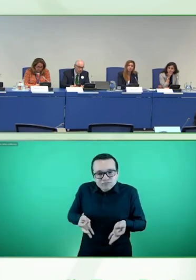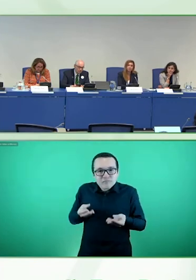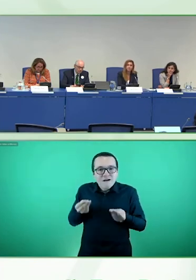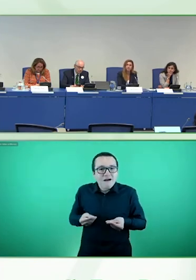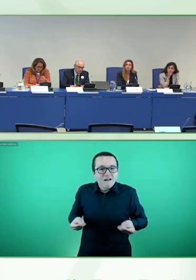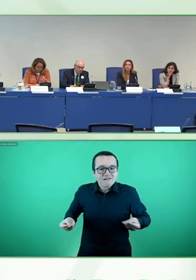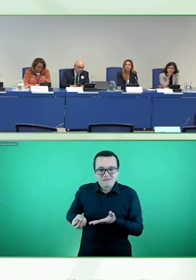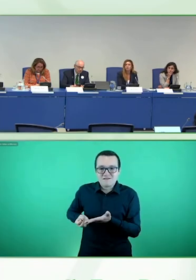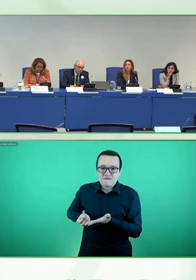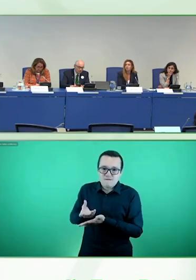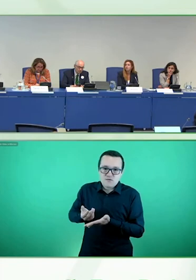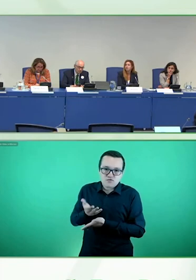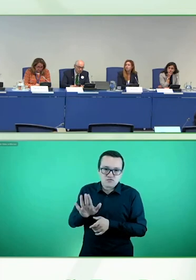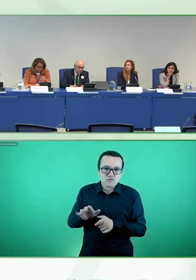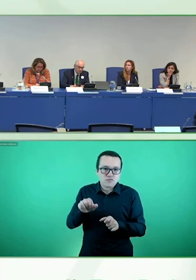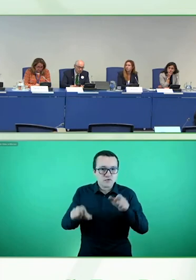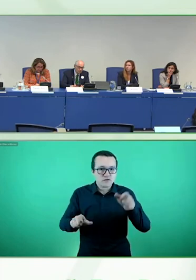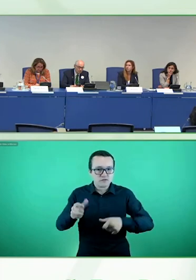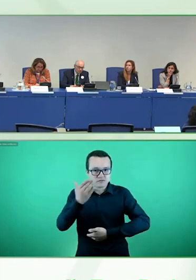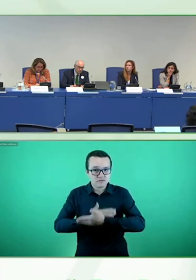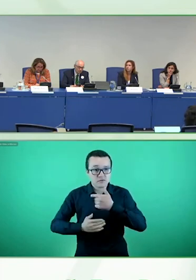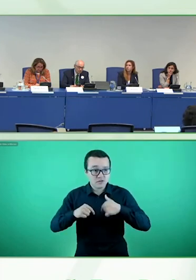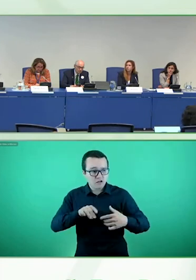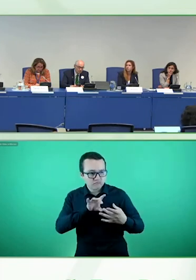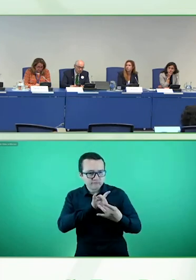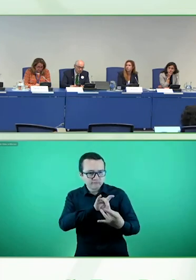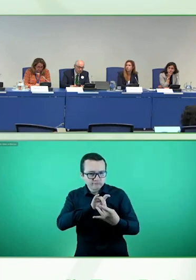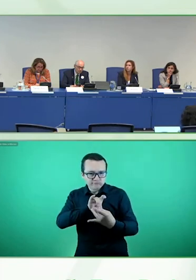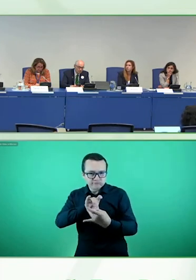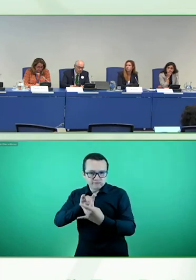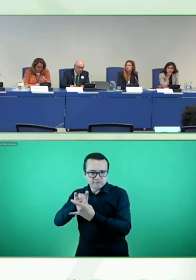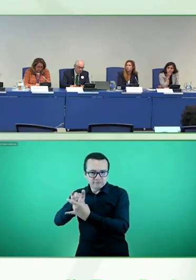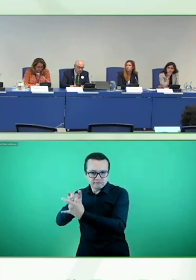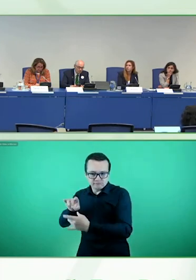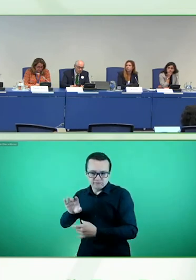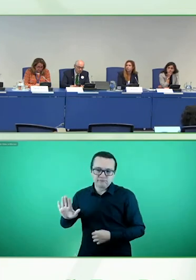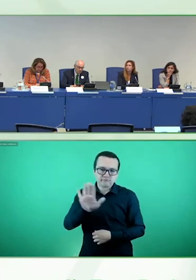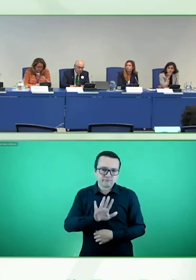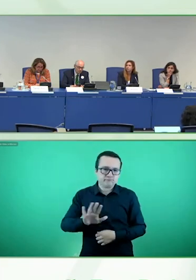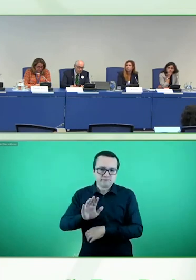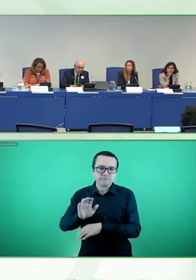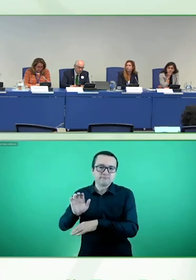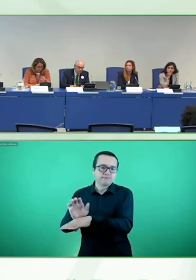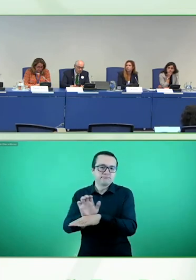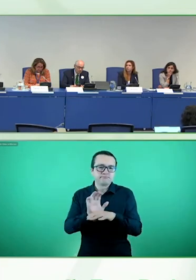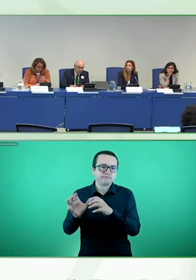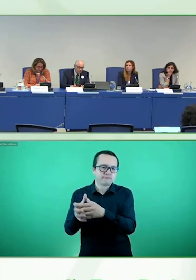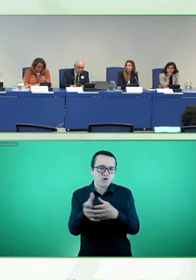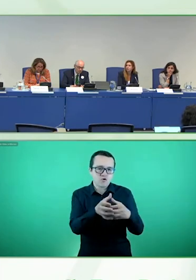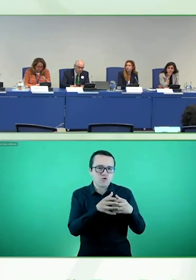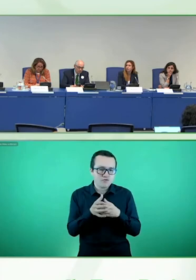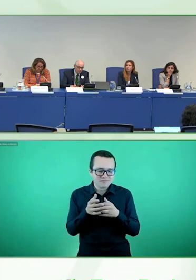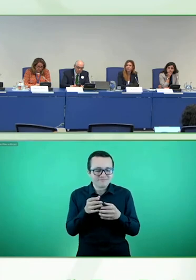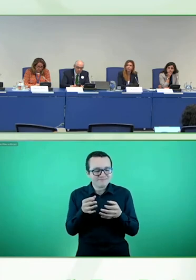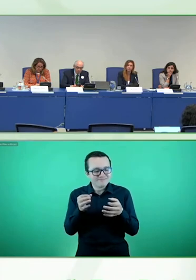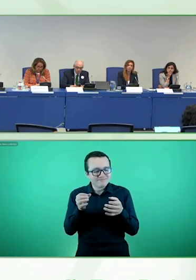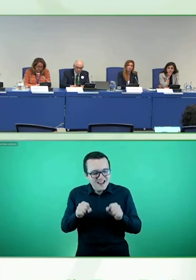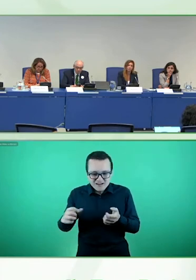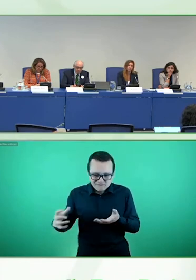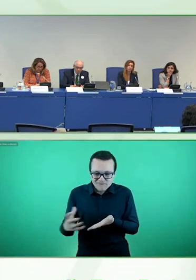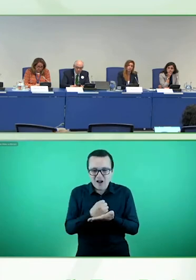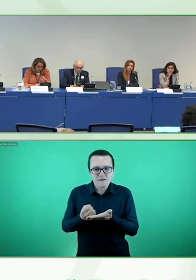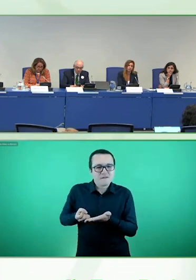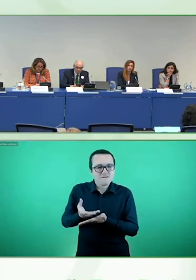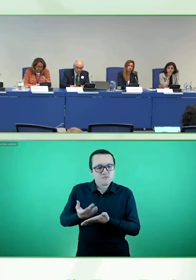con entidades muy relevantes en estos países para que esto sea una realidad. Además, apostamos, como somos una entidad